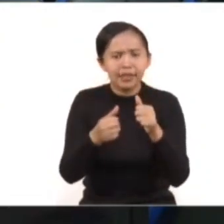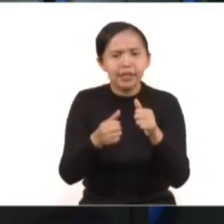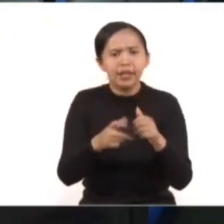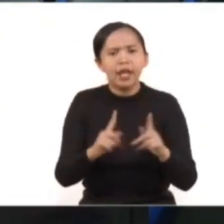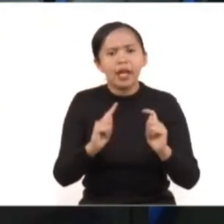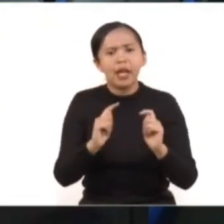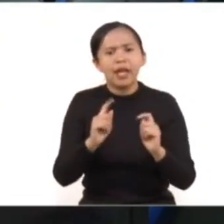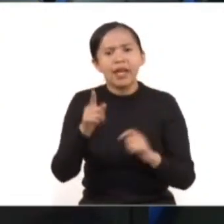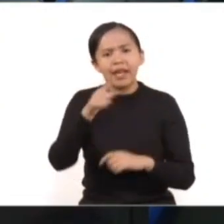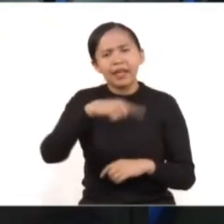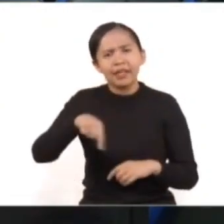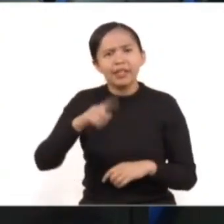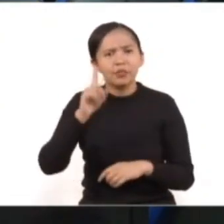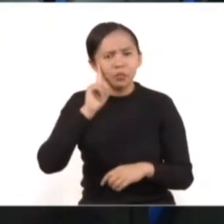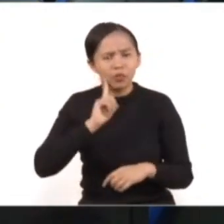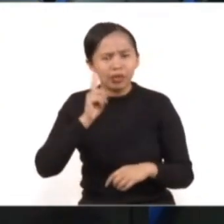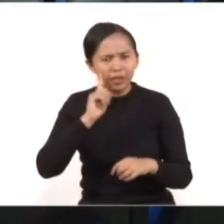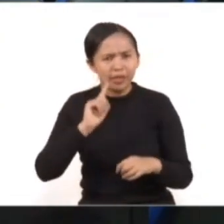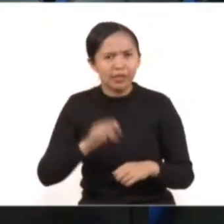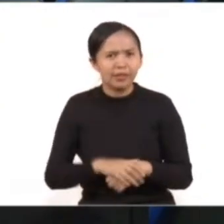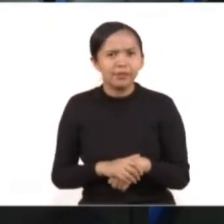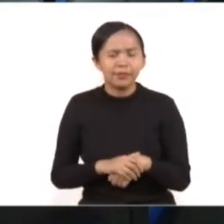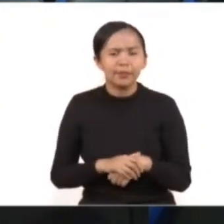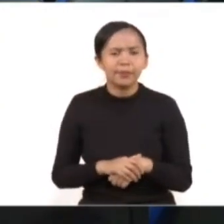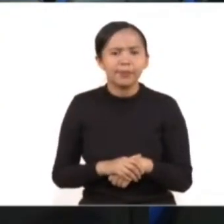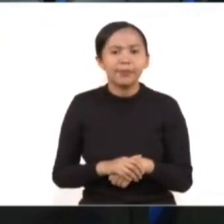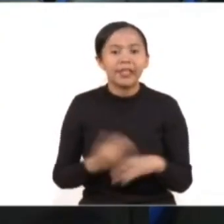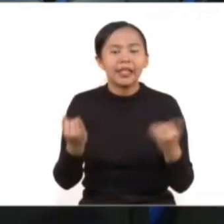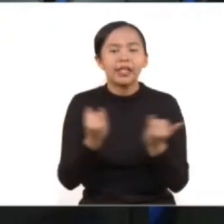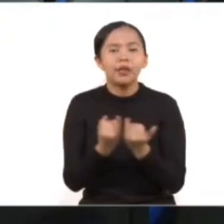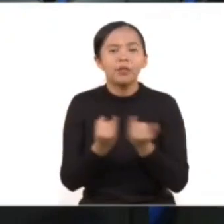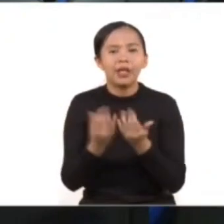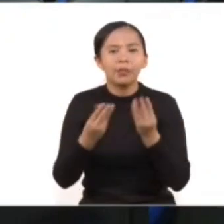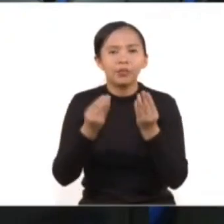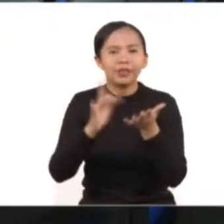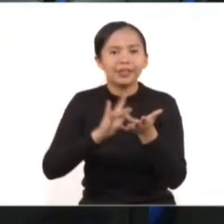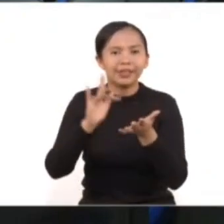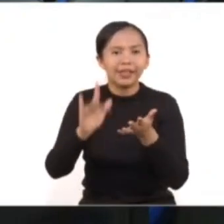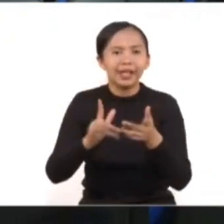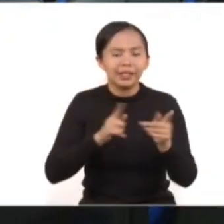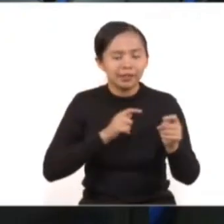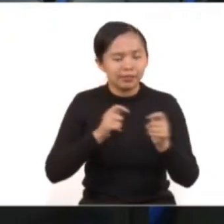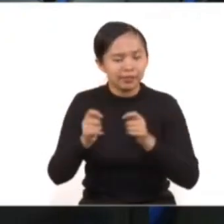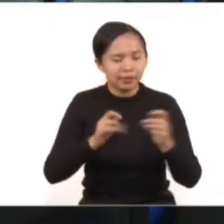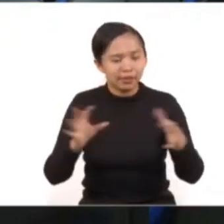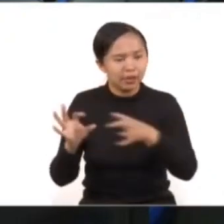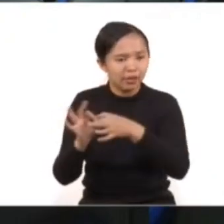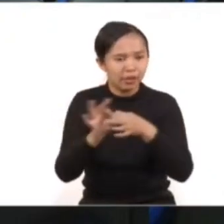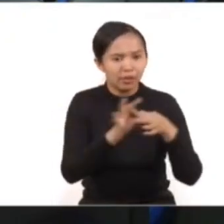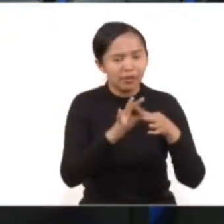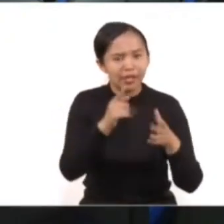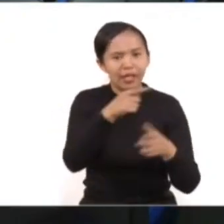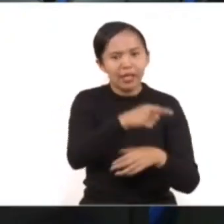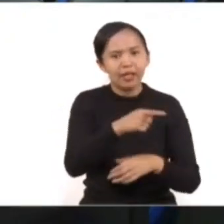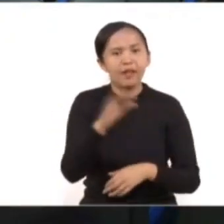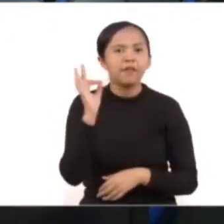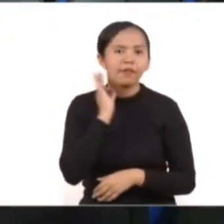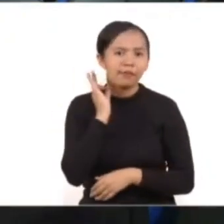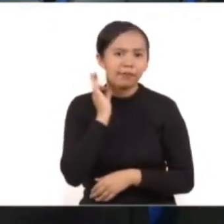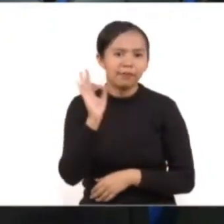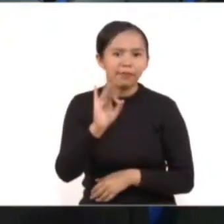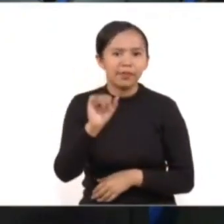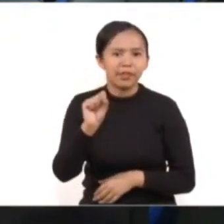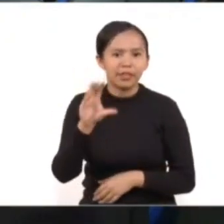privilegia el bienestar de las denunciantes. También agradecemos la coordinación permanente con la Fiscalía General de Justicia, le